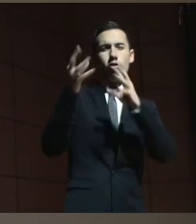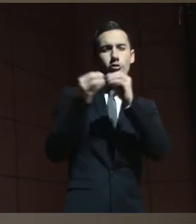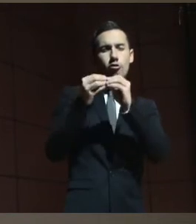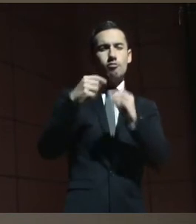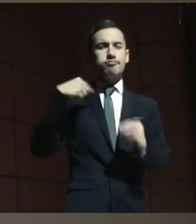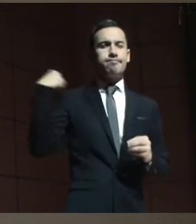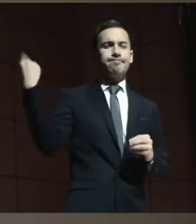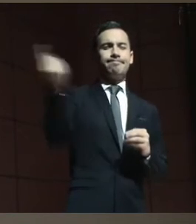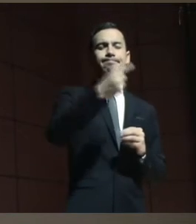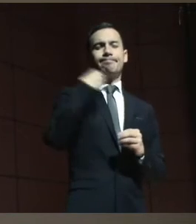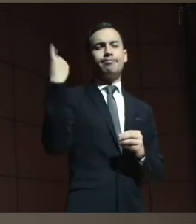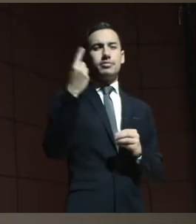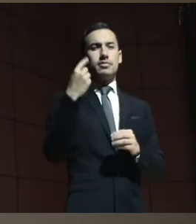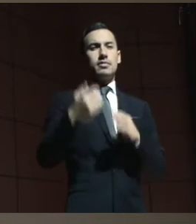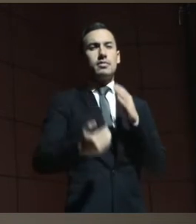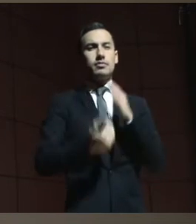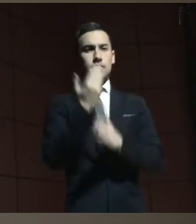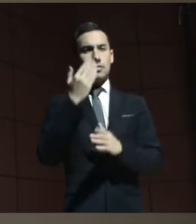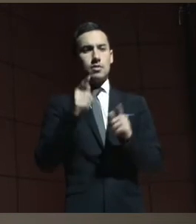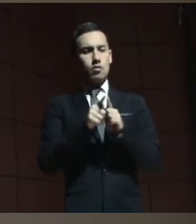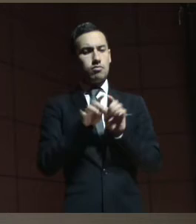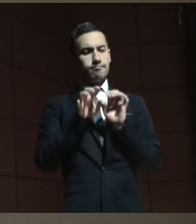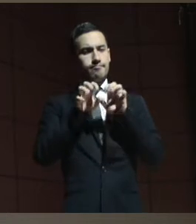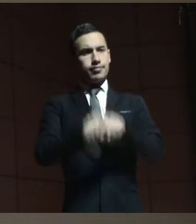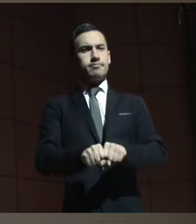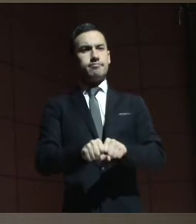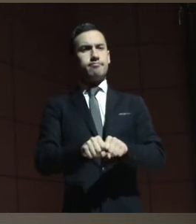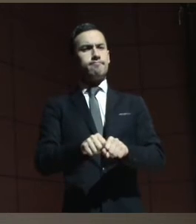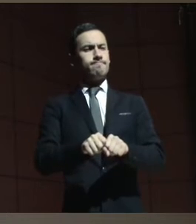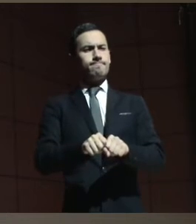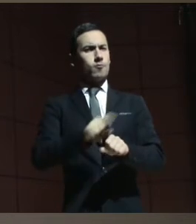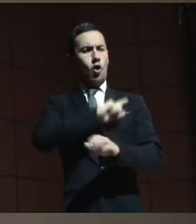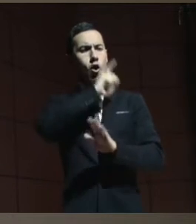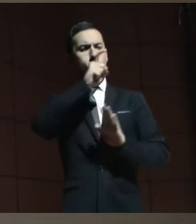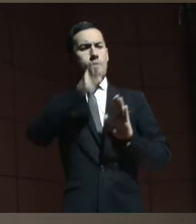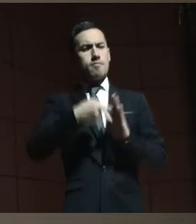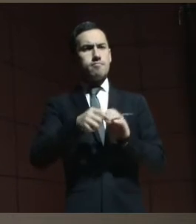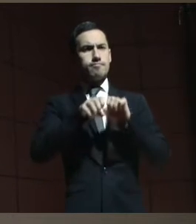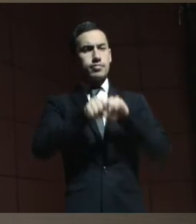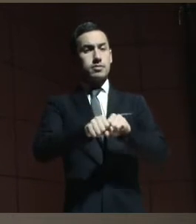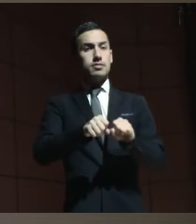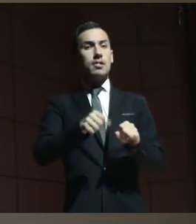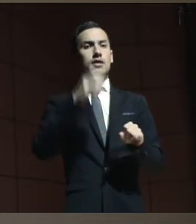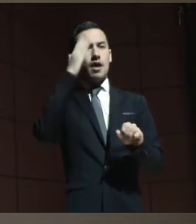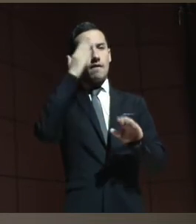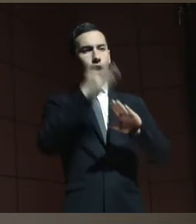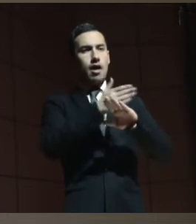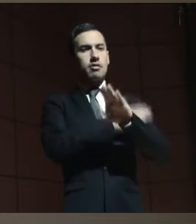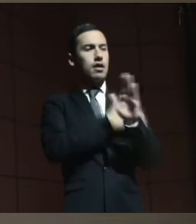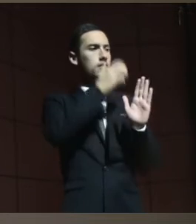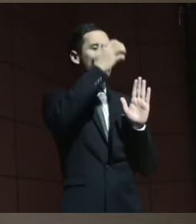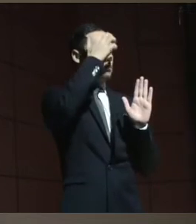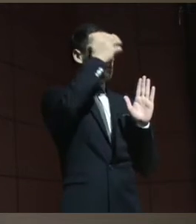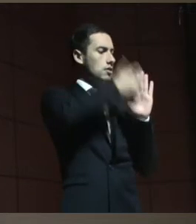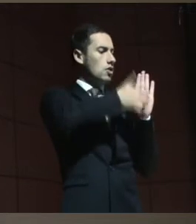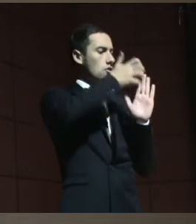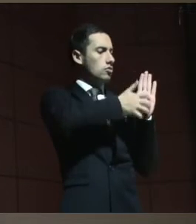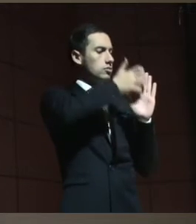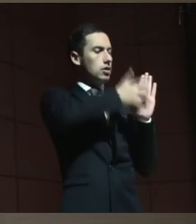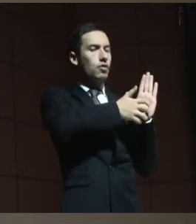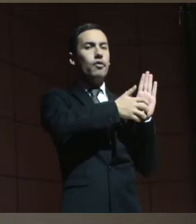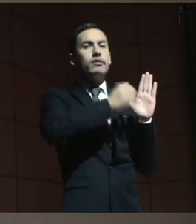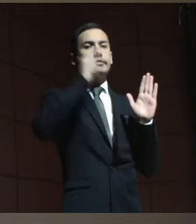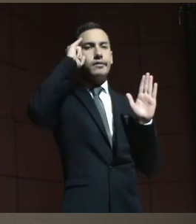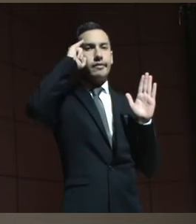establecieron la demencia absoluta a partir de un diagnóstico psiquiátrico, exclusivamente.